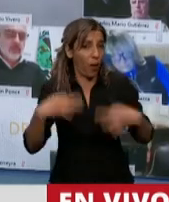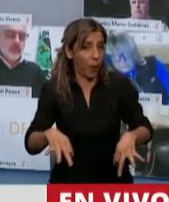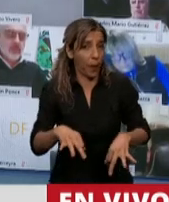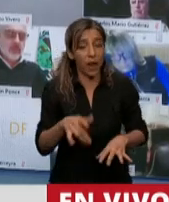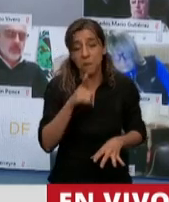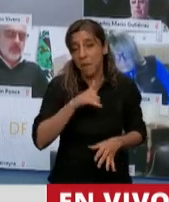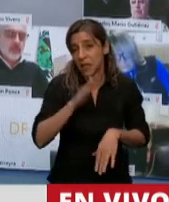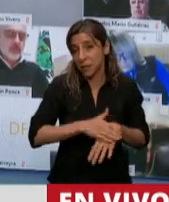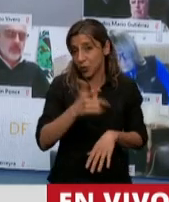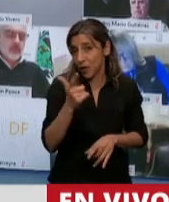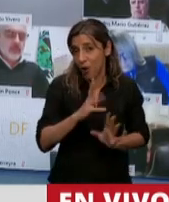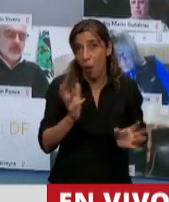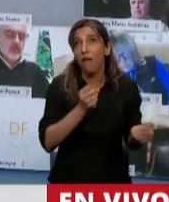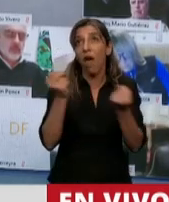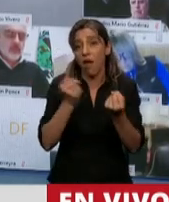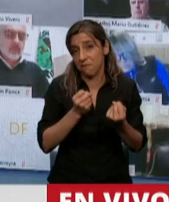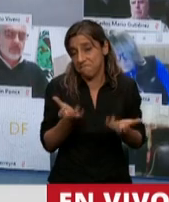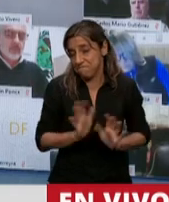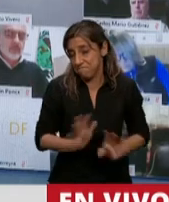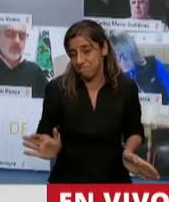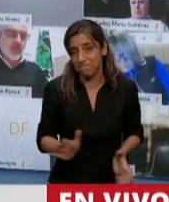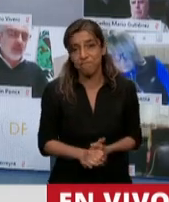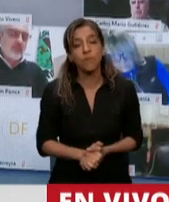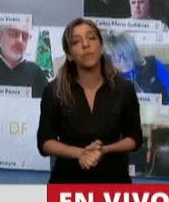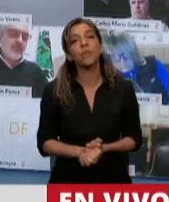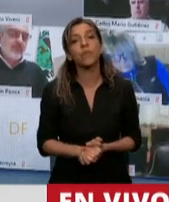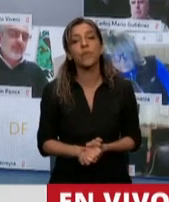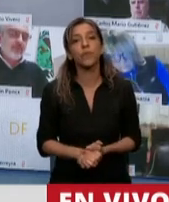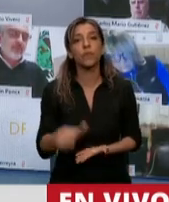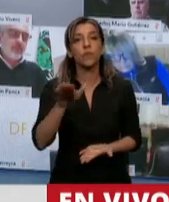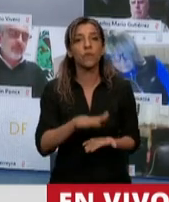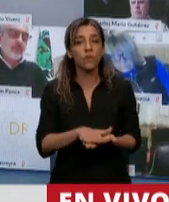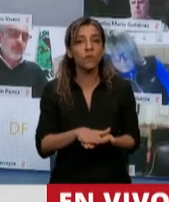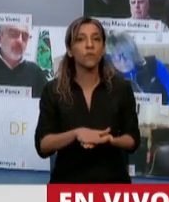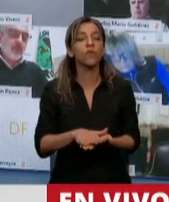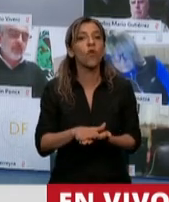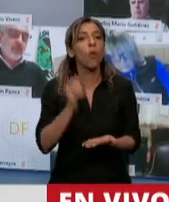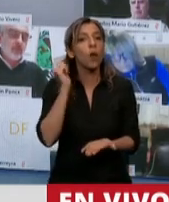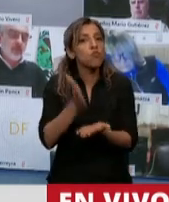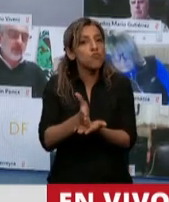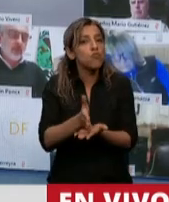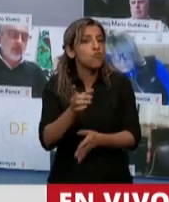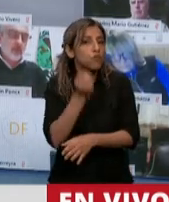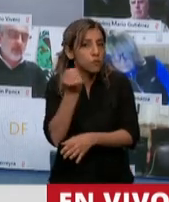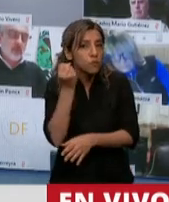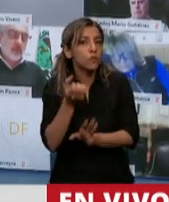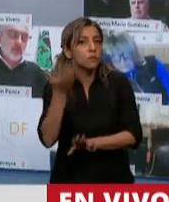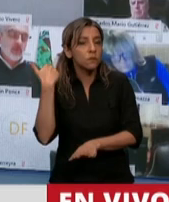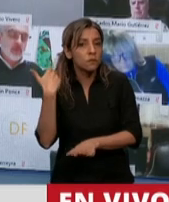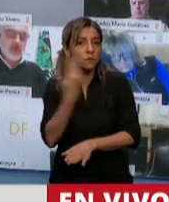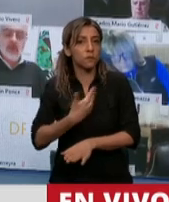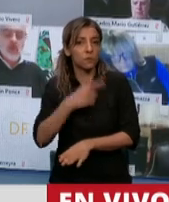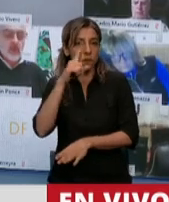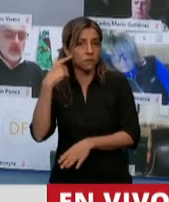de las multas, creo que es una gran tarea y un gran compromiso del presidente de la Nación que lo dijo en campaña, lo